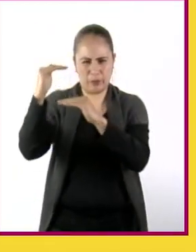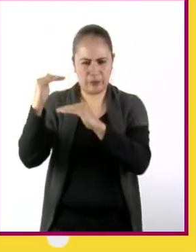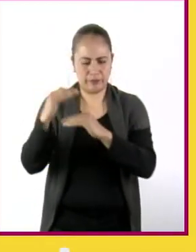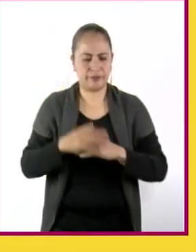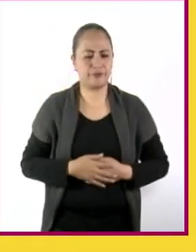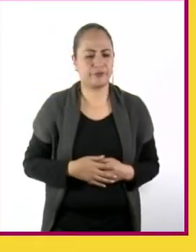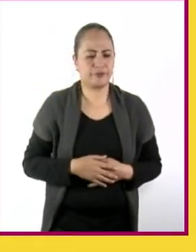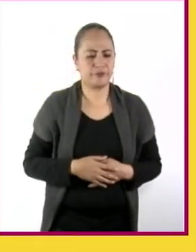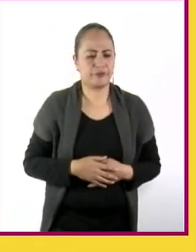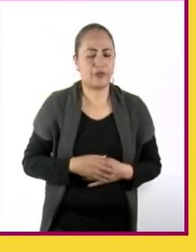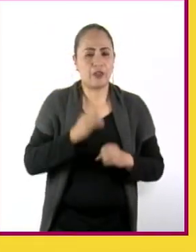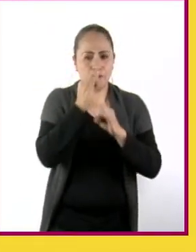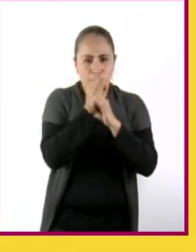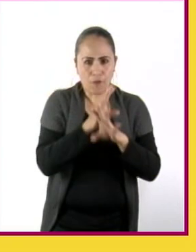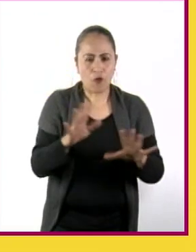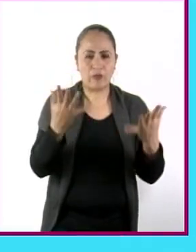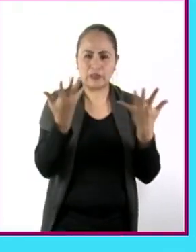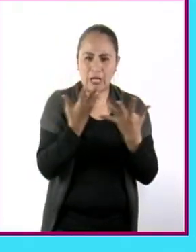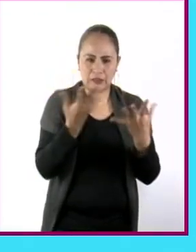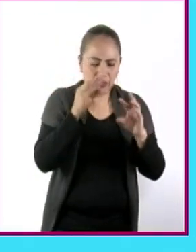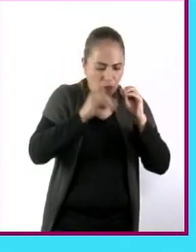Elaborar y presentar informes